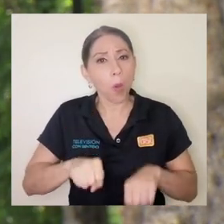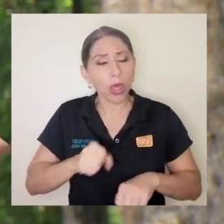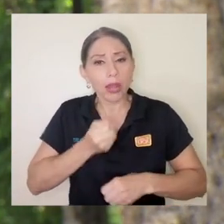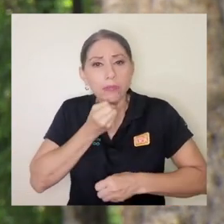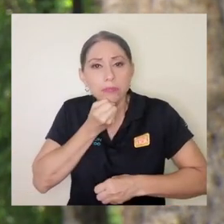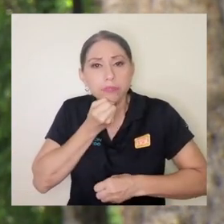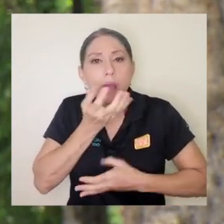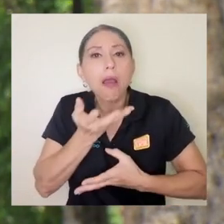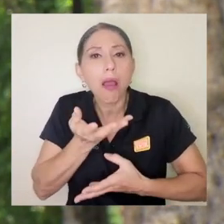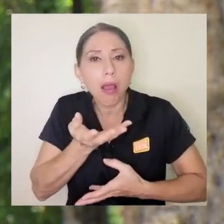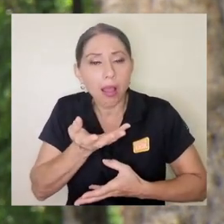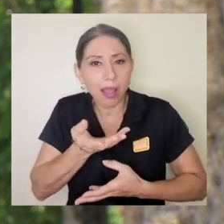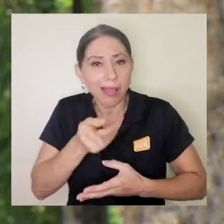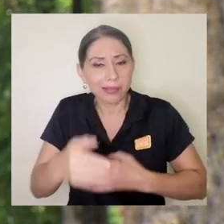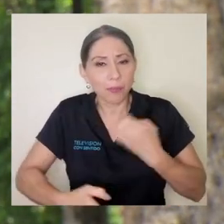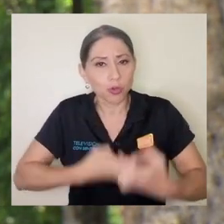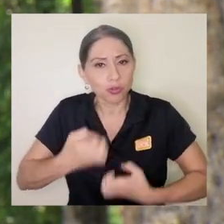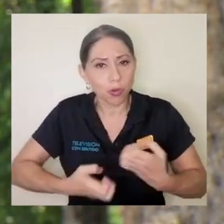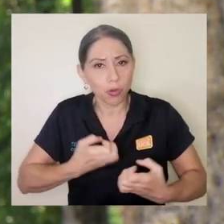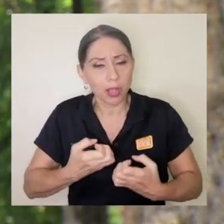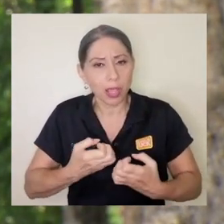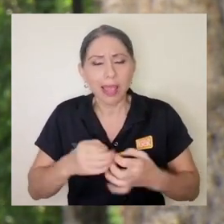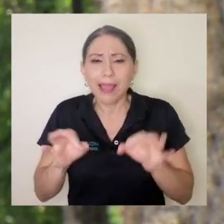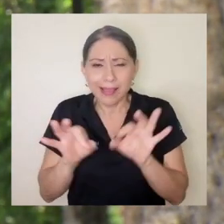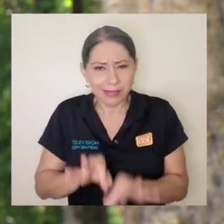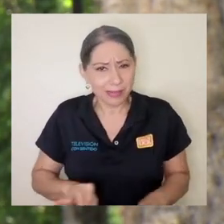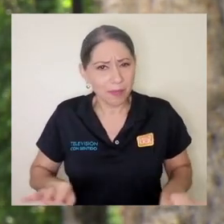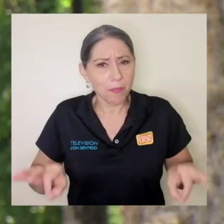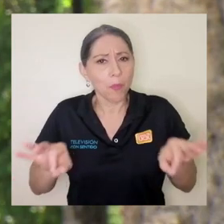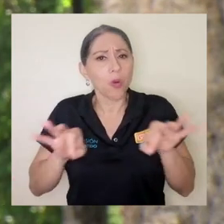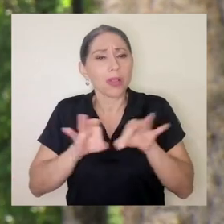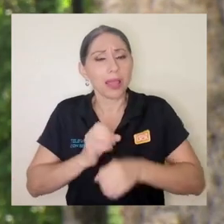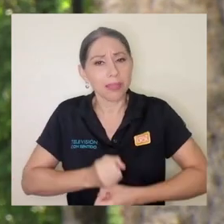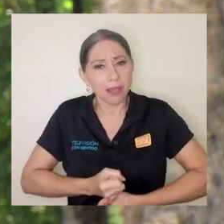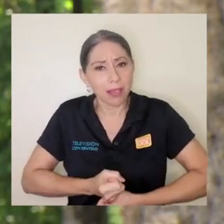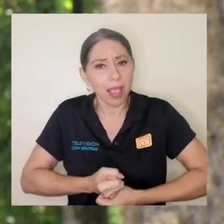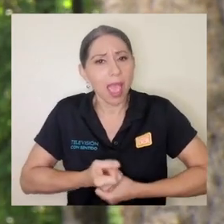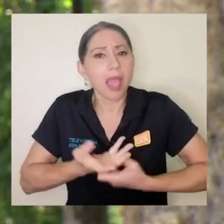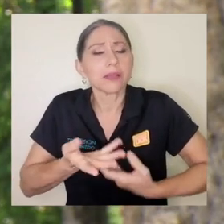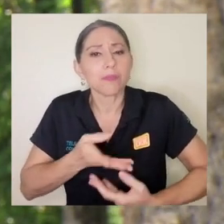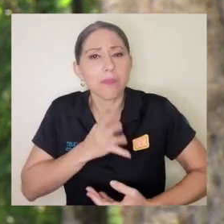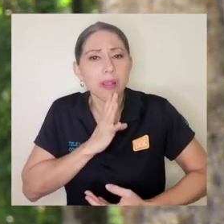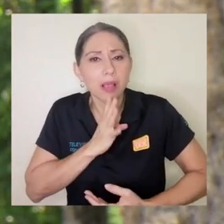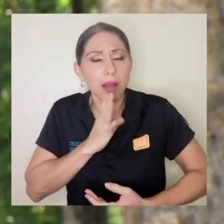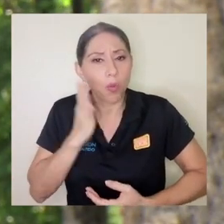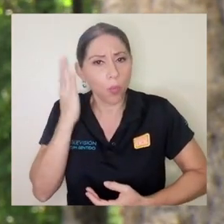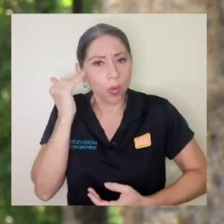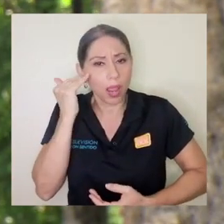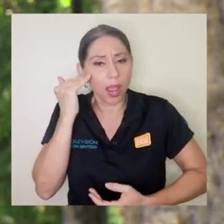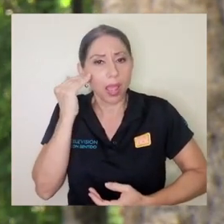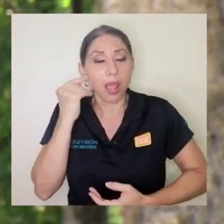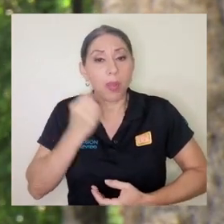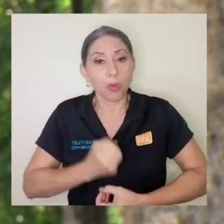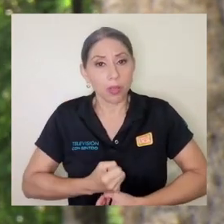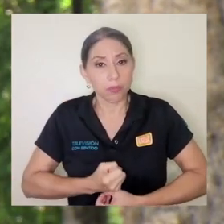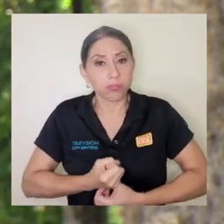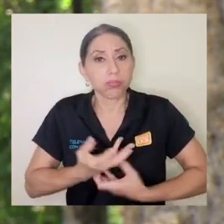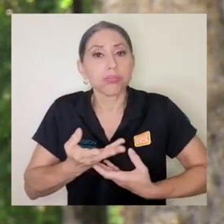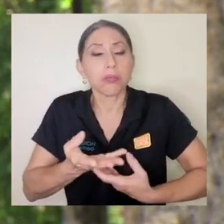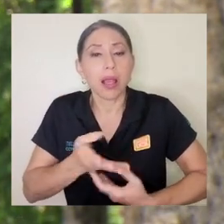verbalizar esa emoción es importante esto de expresarlo porque al expresarlo